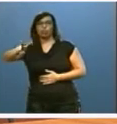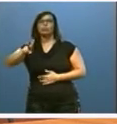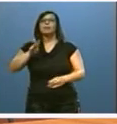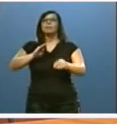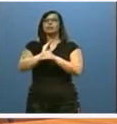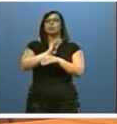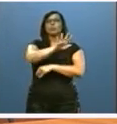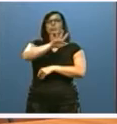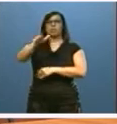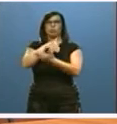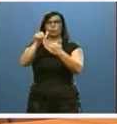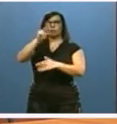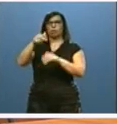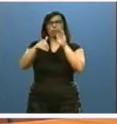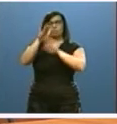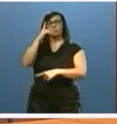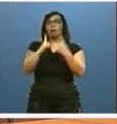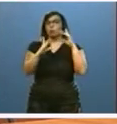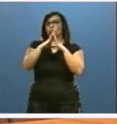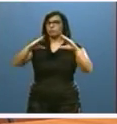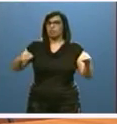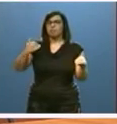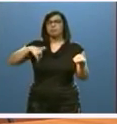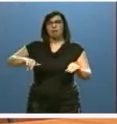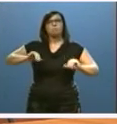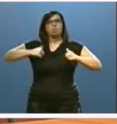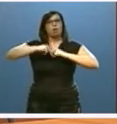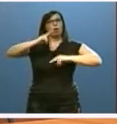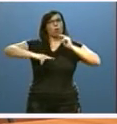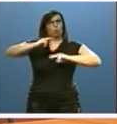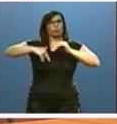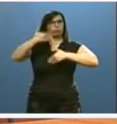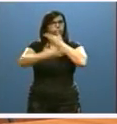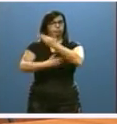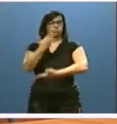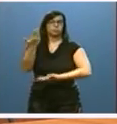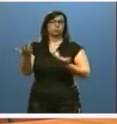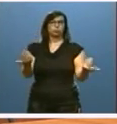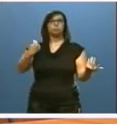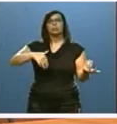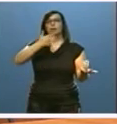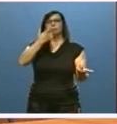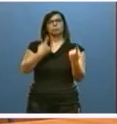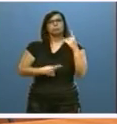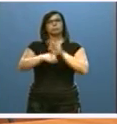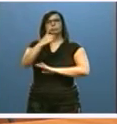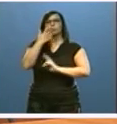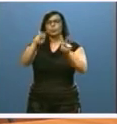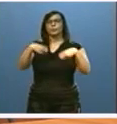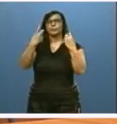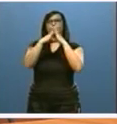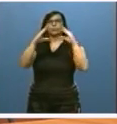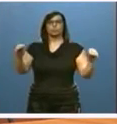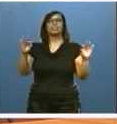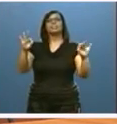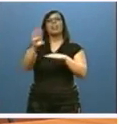millones de euros. Algunas universidades ya están empezando a ejecutar obras. Así, ya se encuentra muy avanzada la remodelación de la Facultad